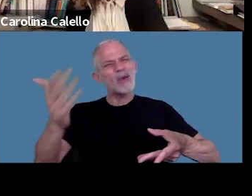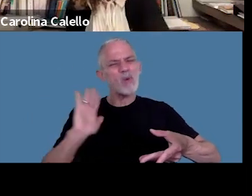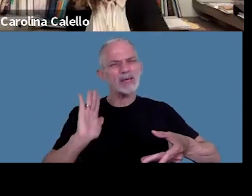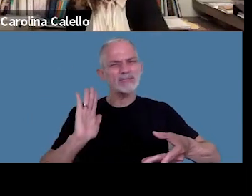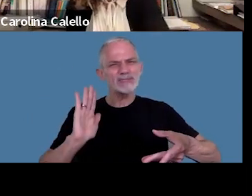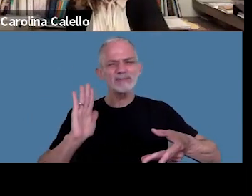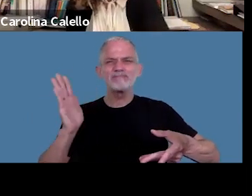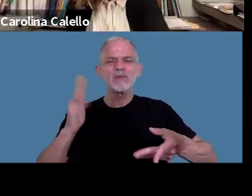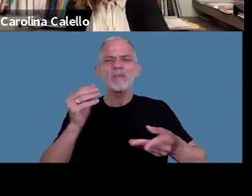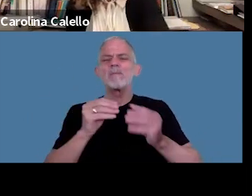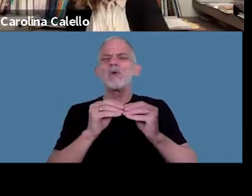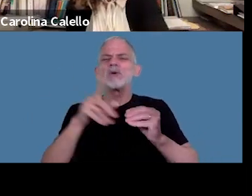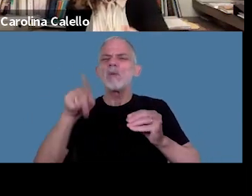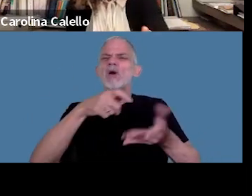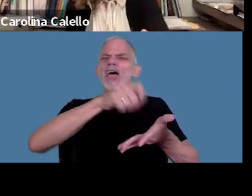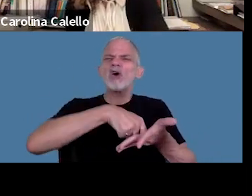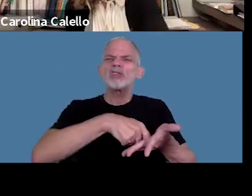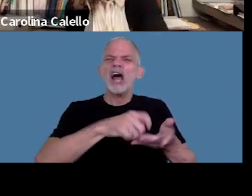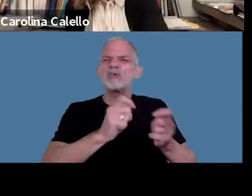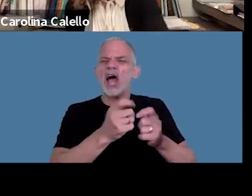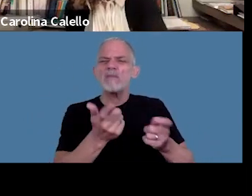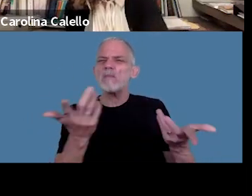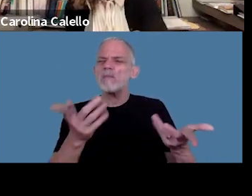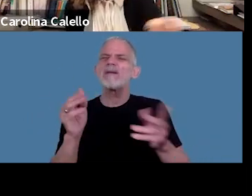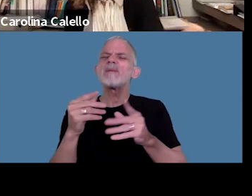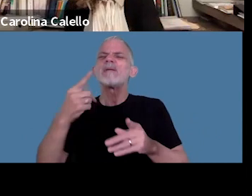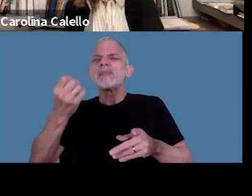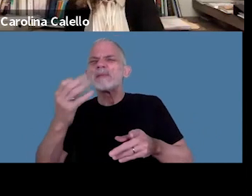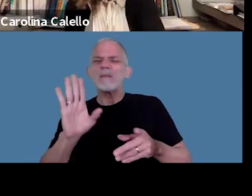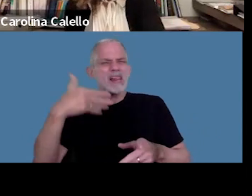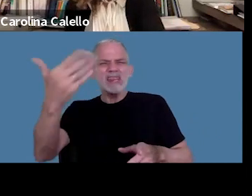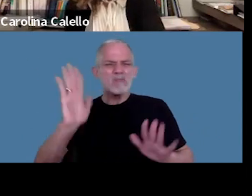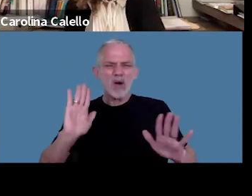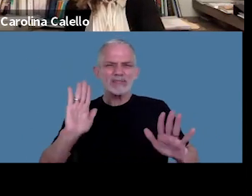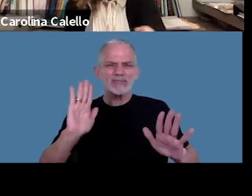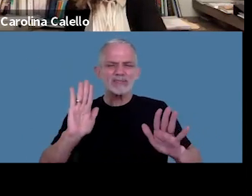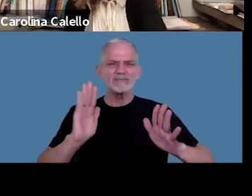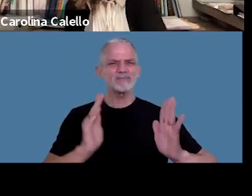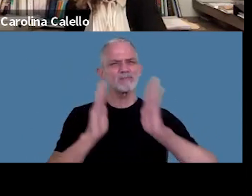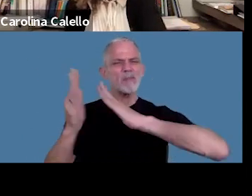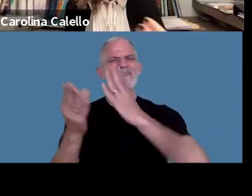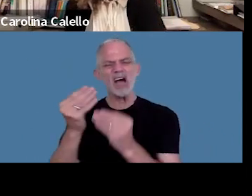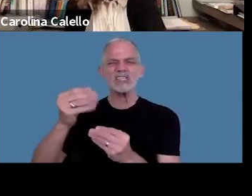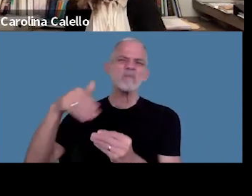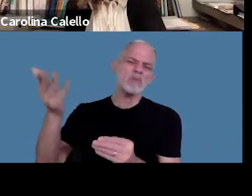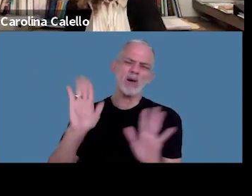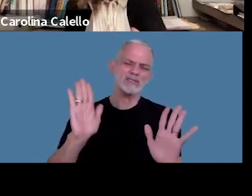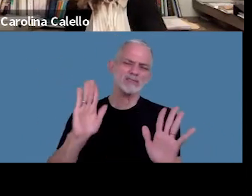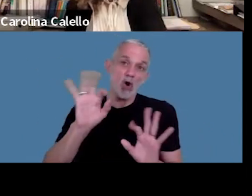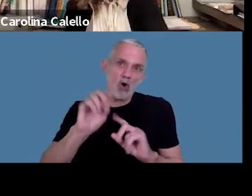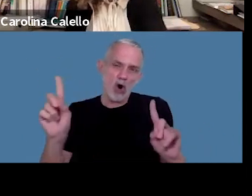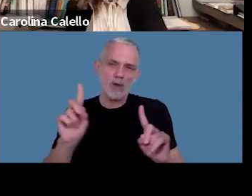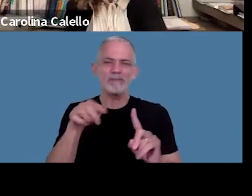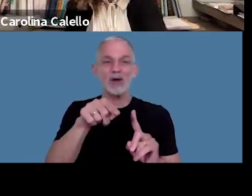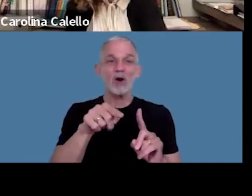de la motivación en todo caso será cuestión de otro vicio pero lo importante a